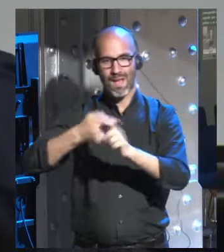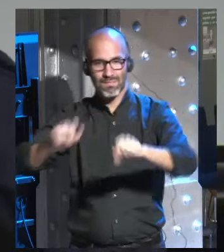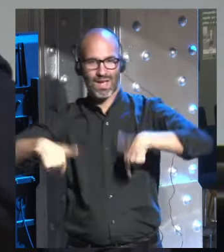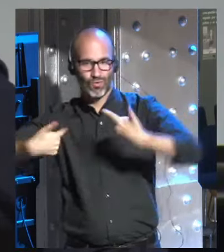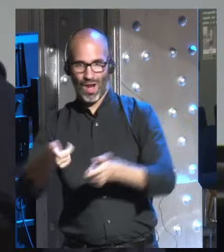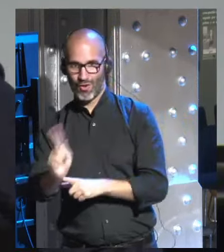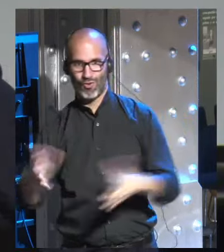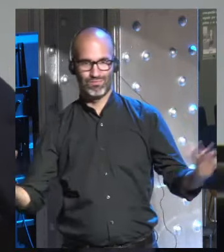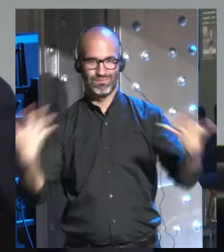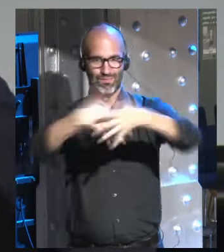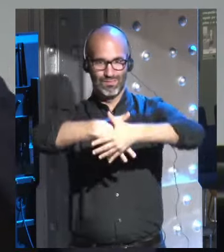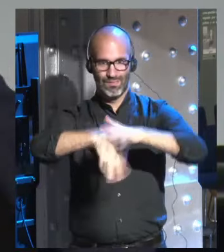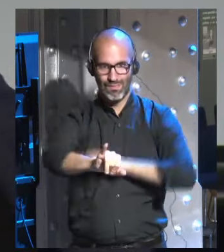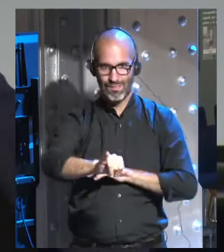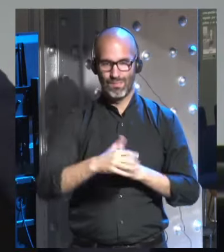parte inorgánica